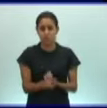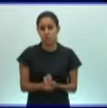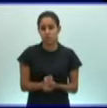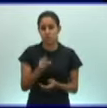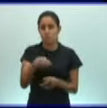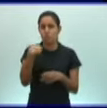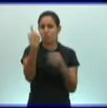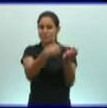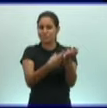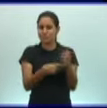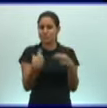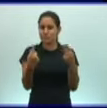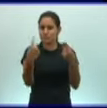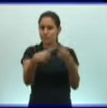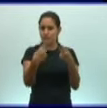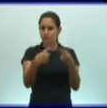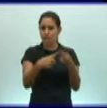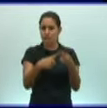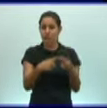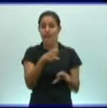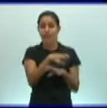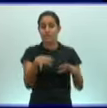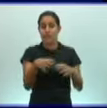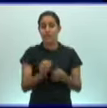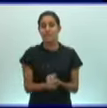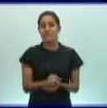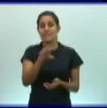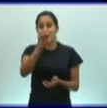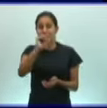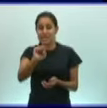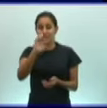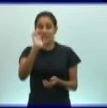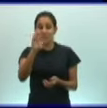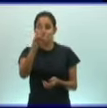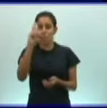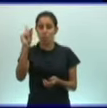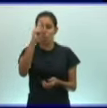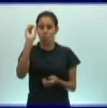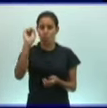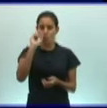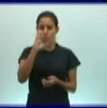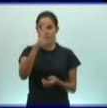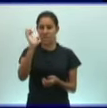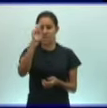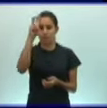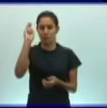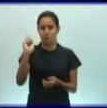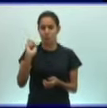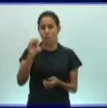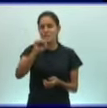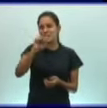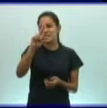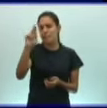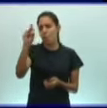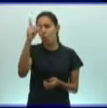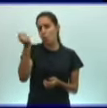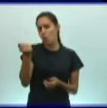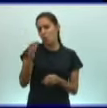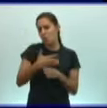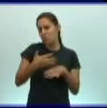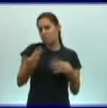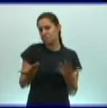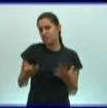-celomados, subrayo a la palabra pseudo-celomado. Pseudo, quiere decir falso, falso celoma.